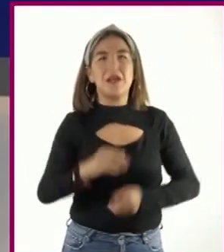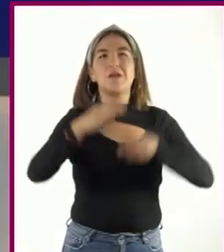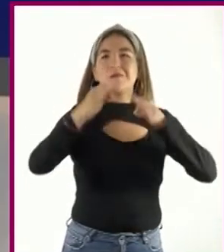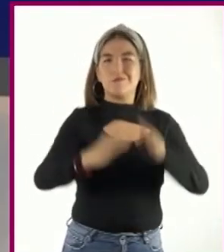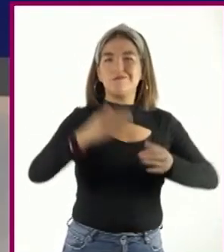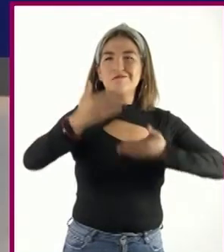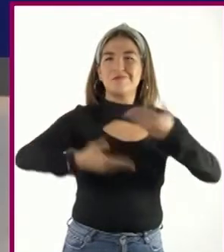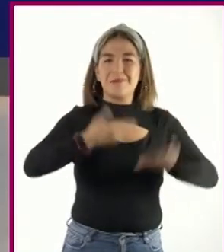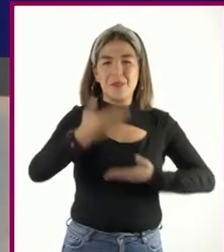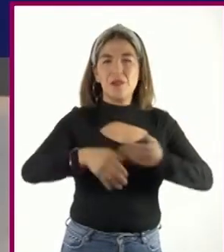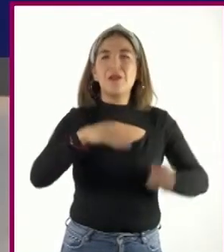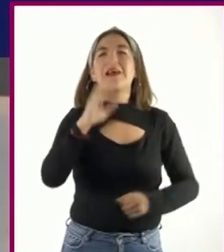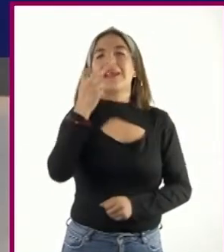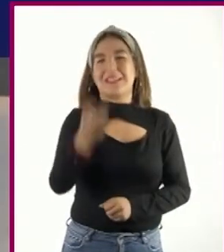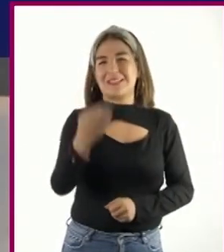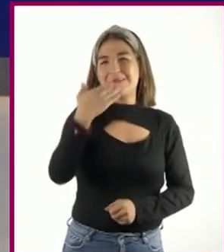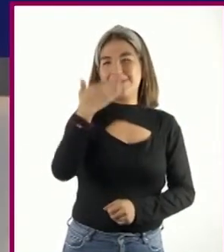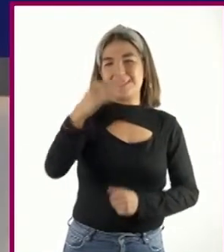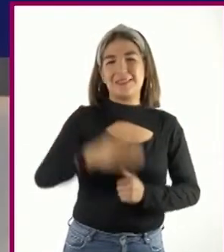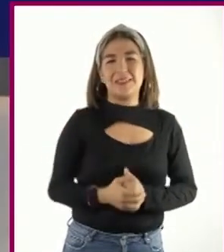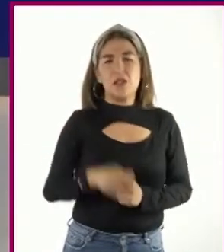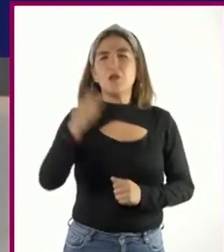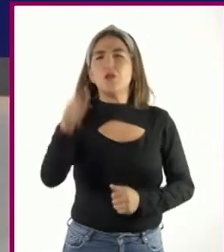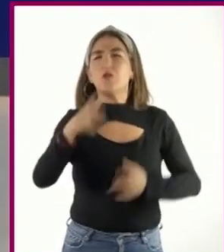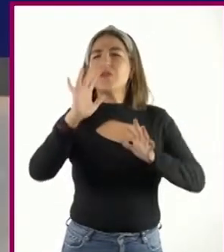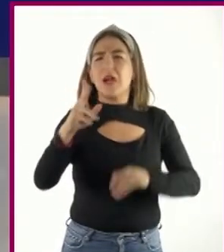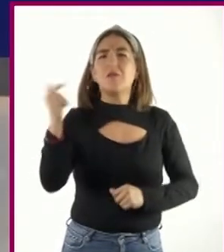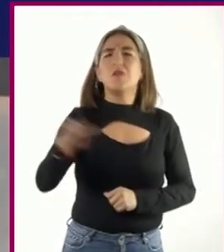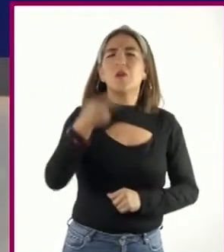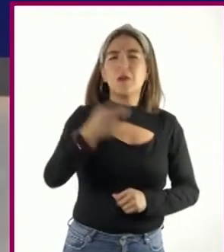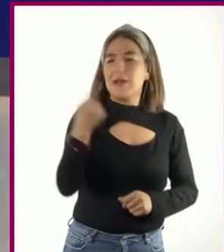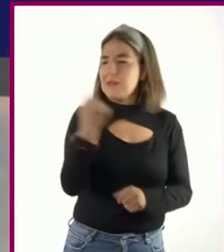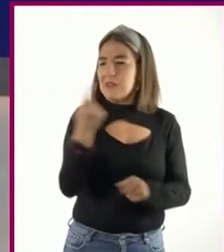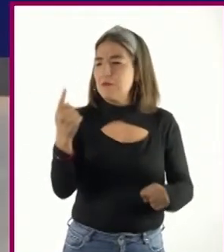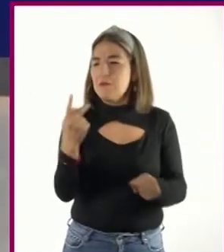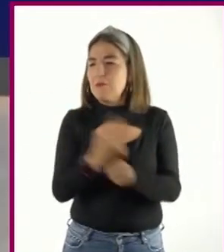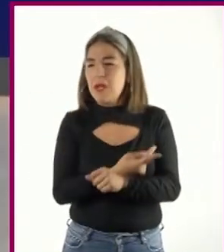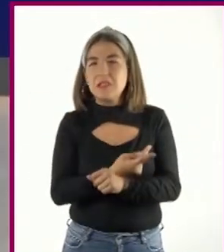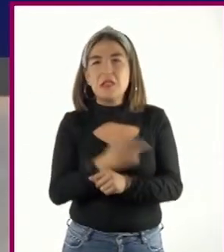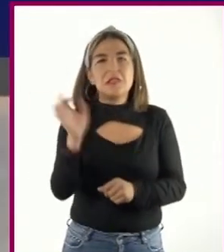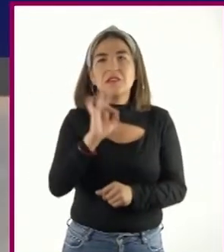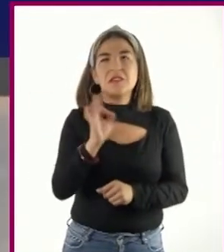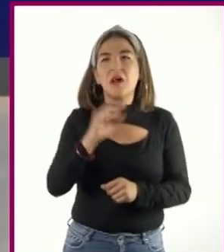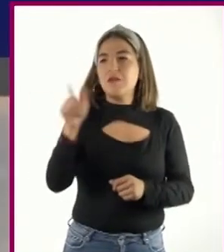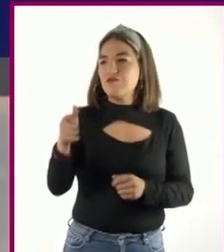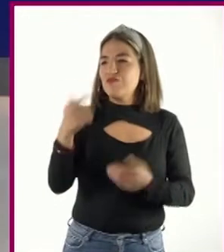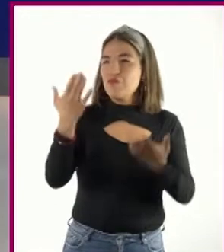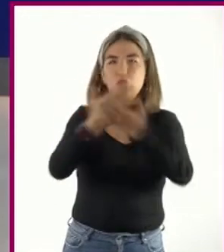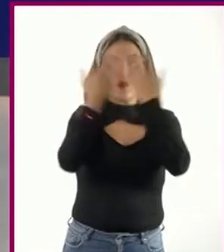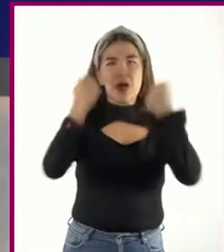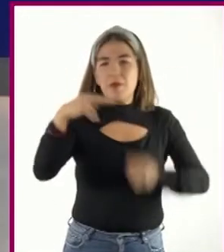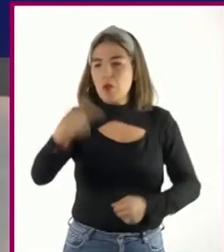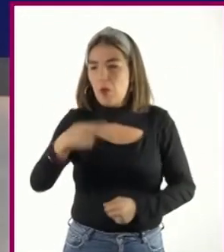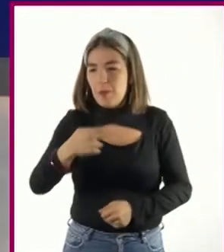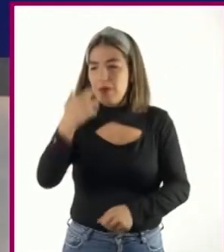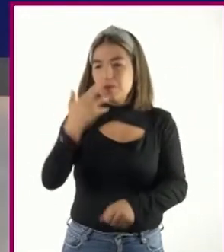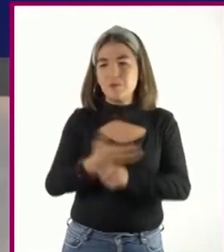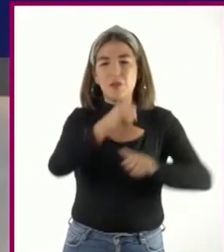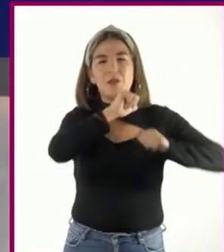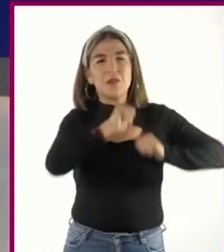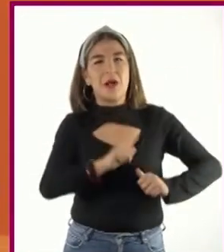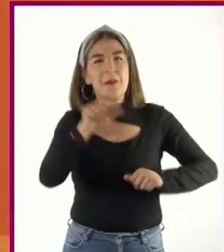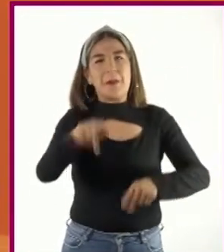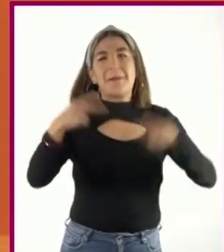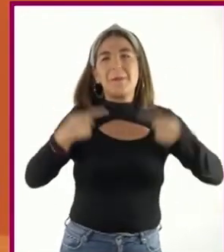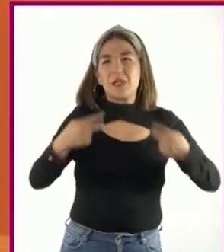formales. Exactamente. Te has preguntado, ¿qué pasaría si no tienes el nombre o cargo de la persona